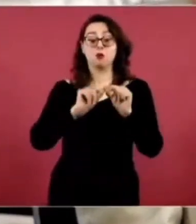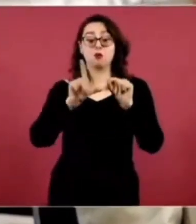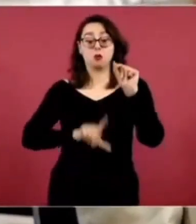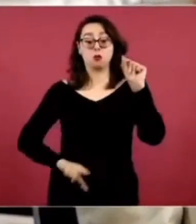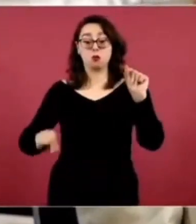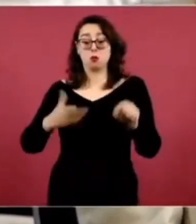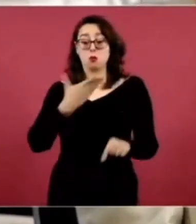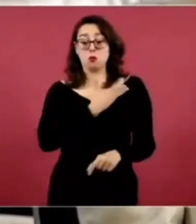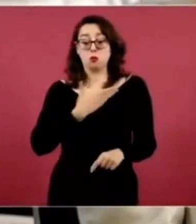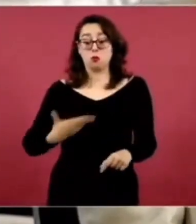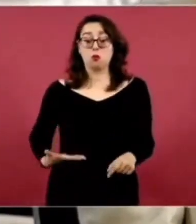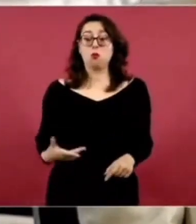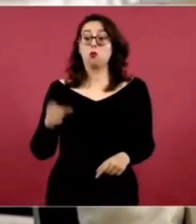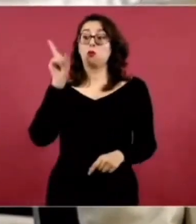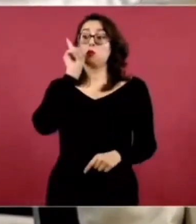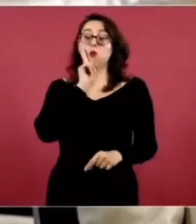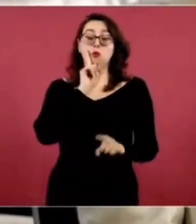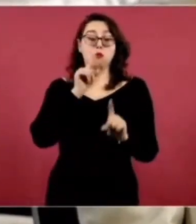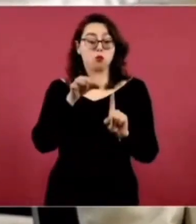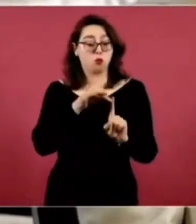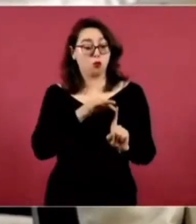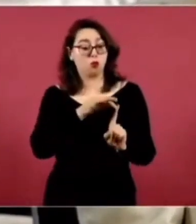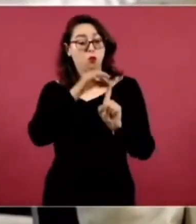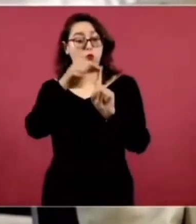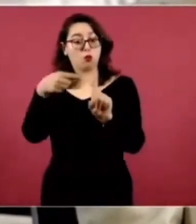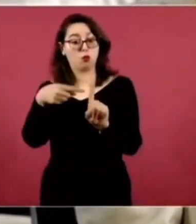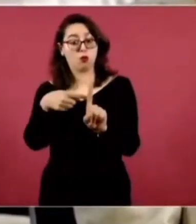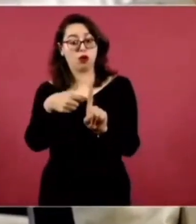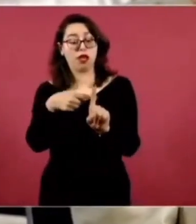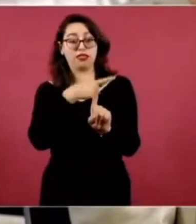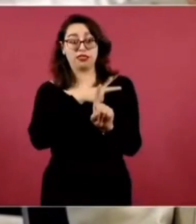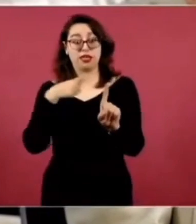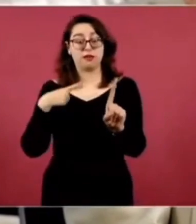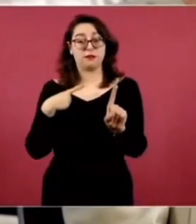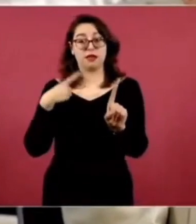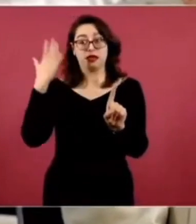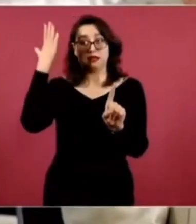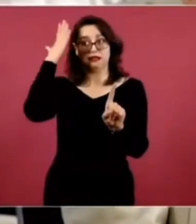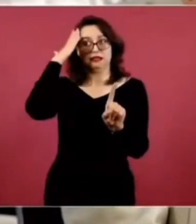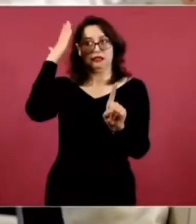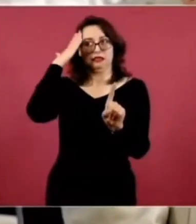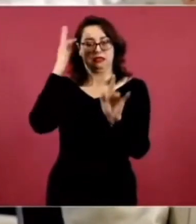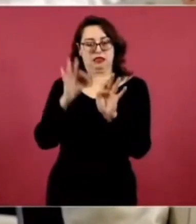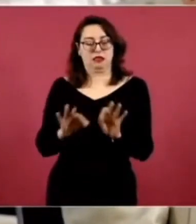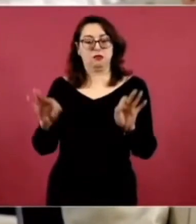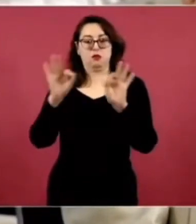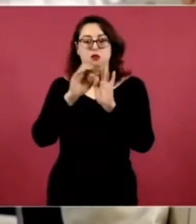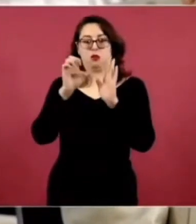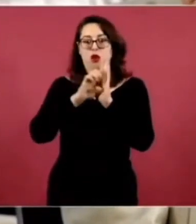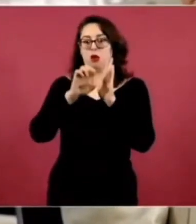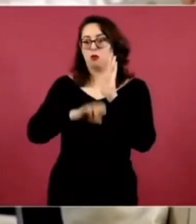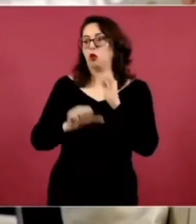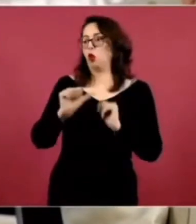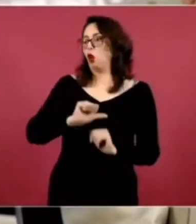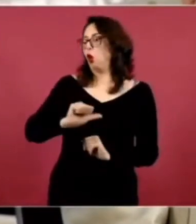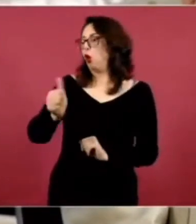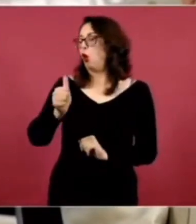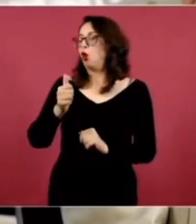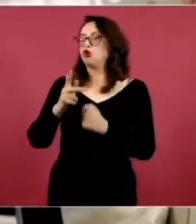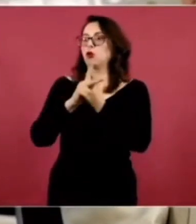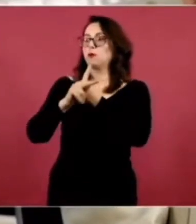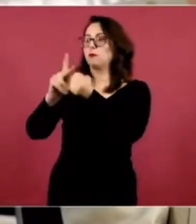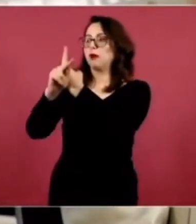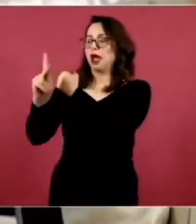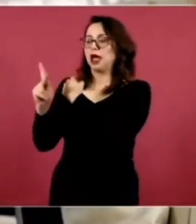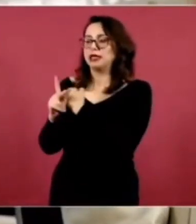¿Esperaría usted que esta mujer pueda ser como otras líderes de América Latina, como lo ha sido Michelle Bachelet, como lo ha sido